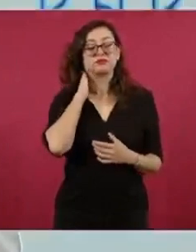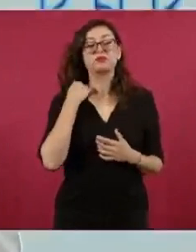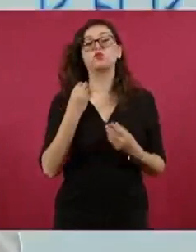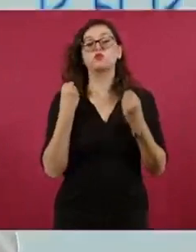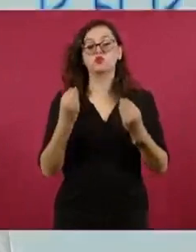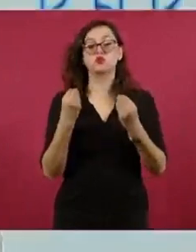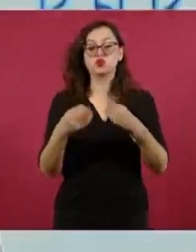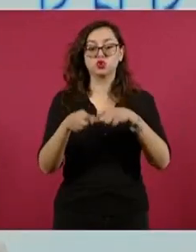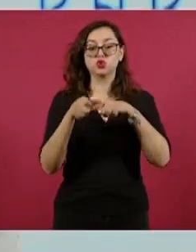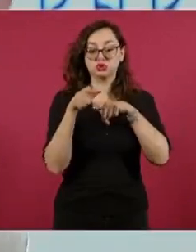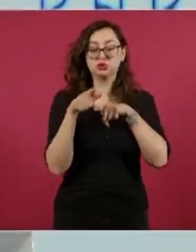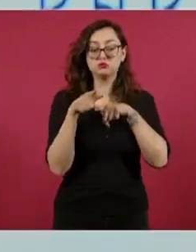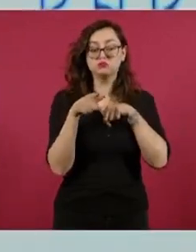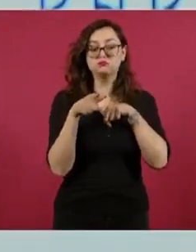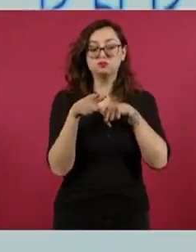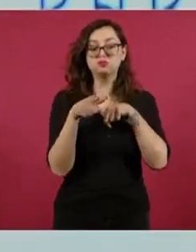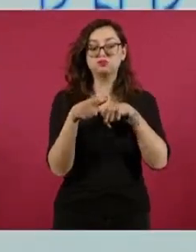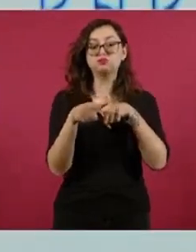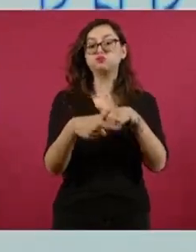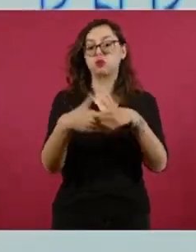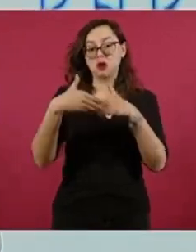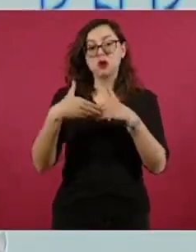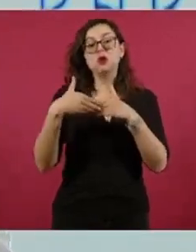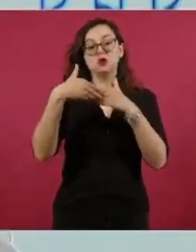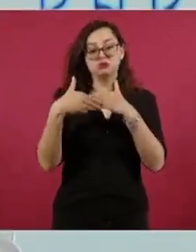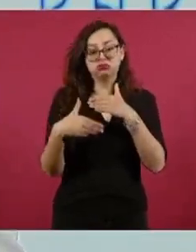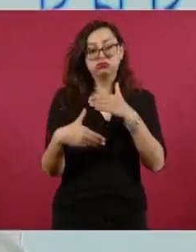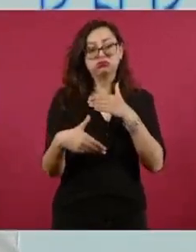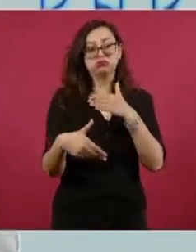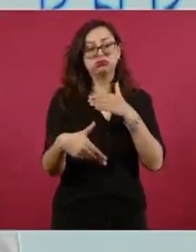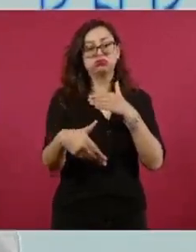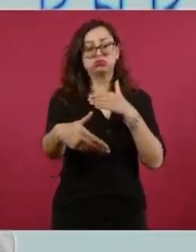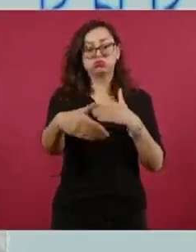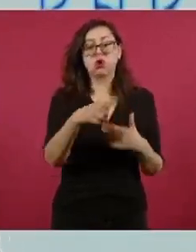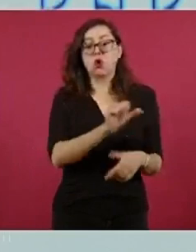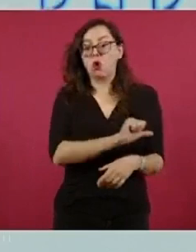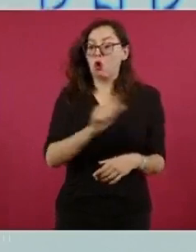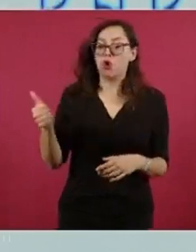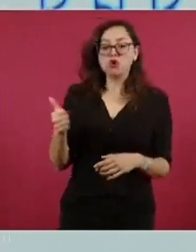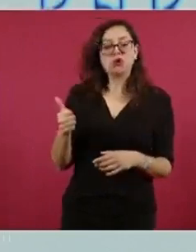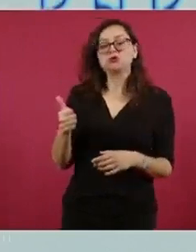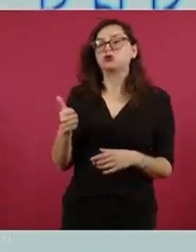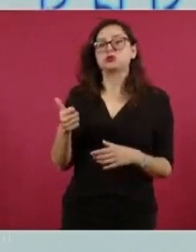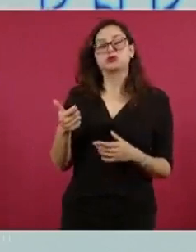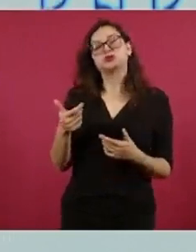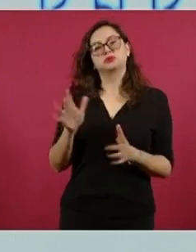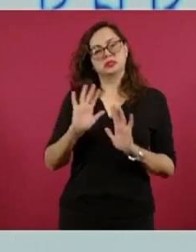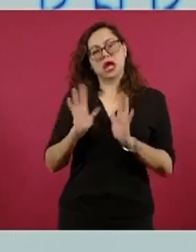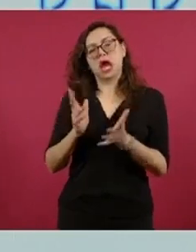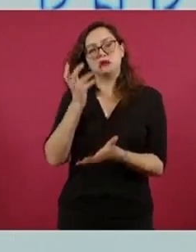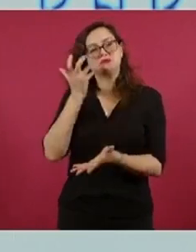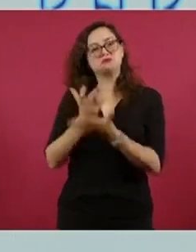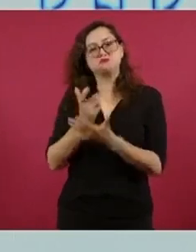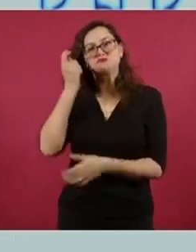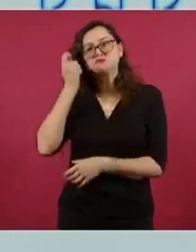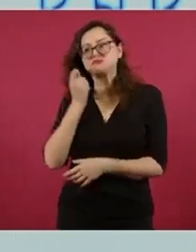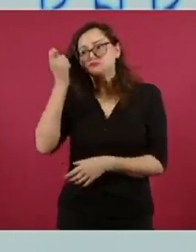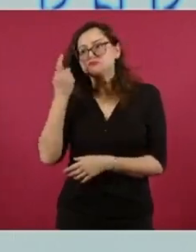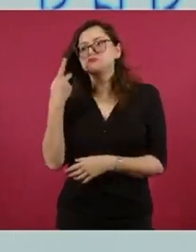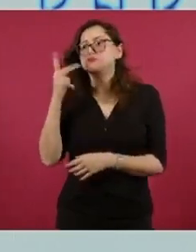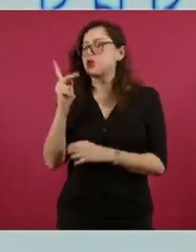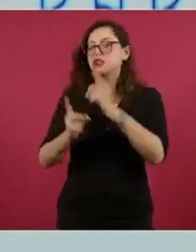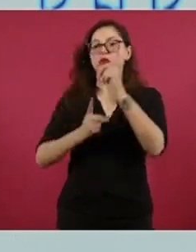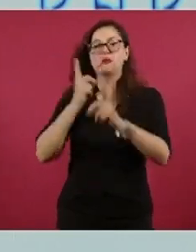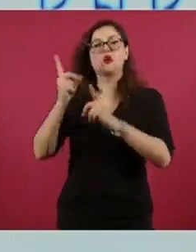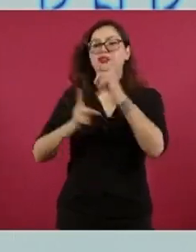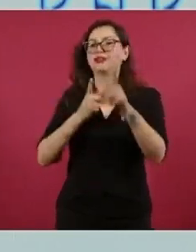seguirán escribiendo sus palmareces en el camino. Otros no seguirán, pero seguirán siendo parte de la familia deportiva. Y